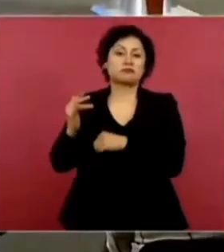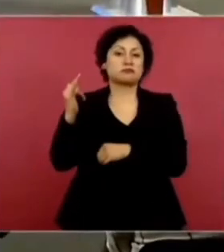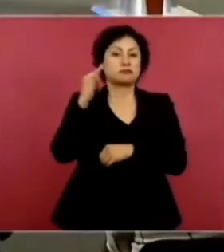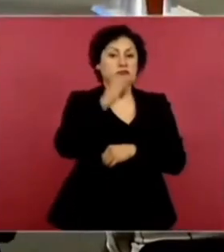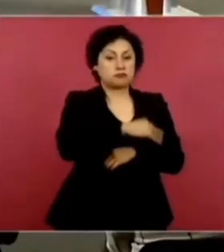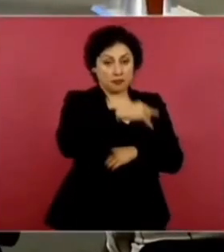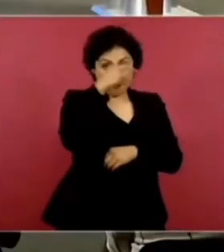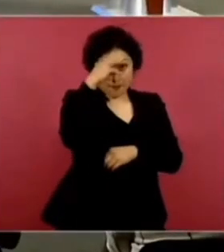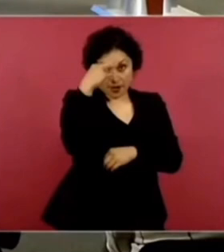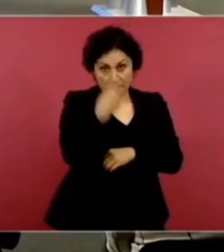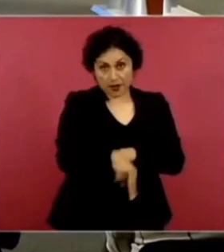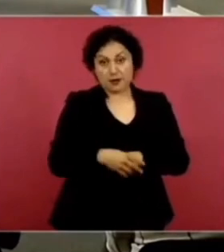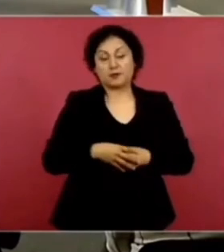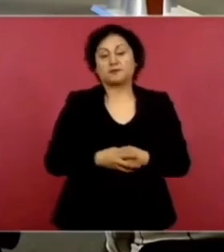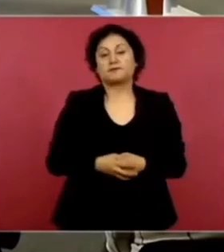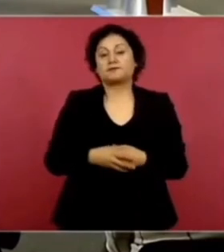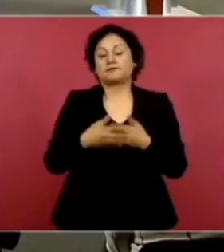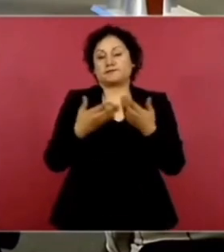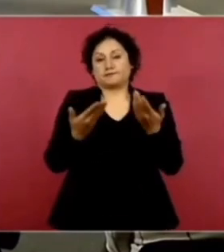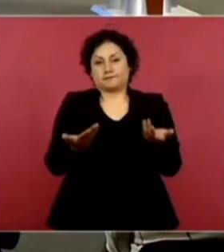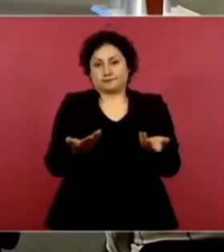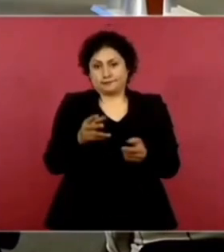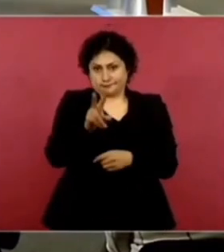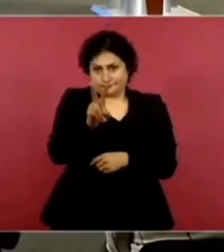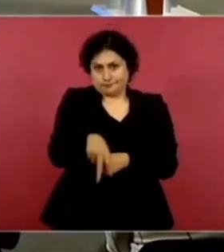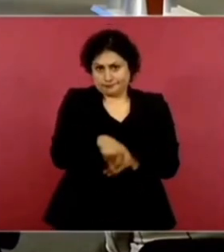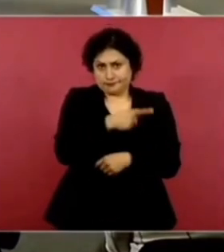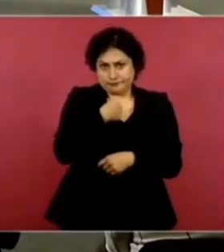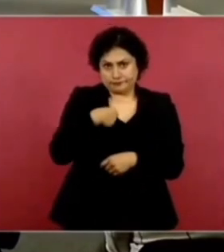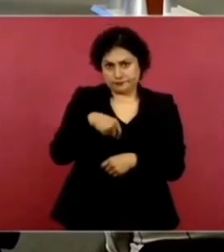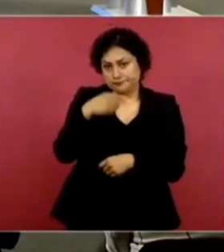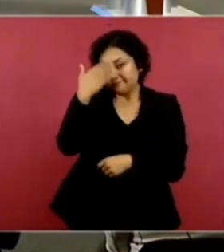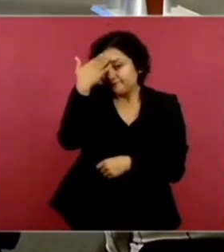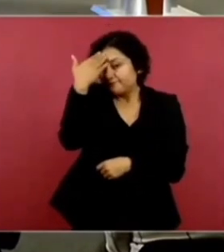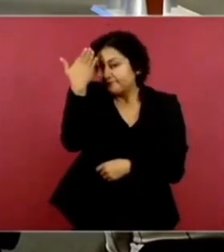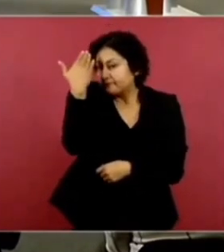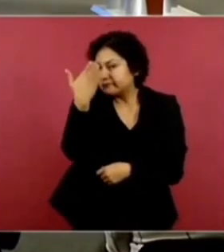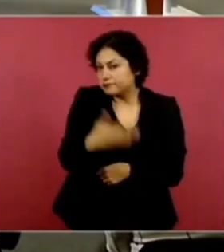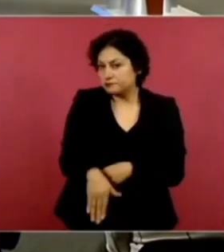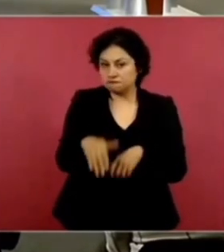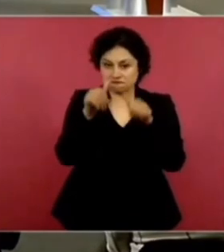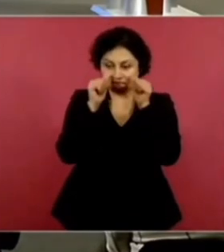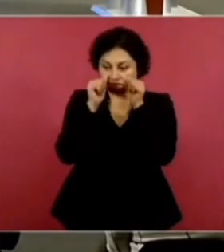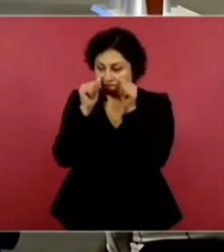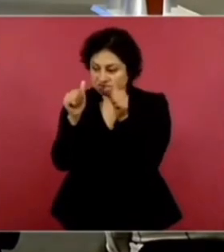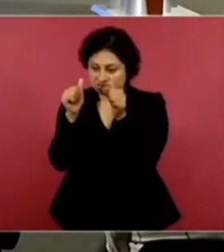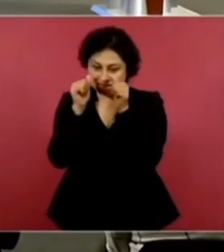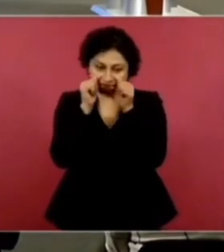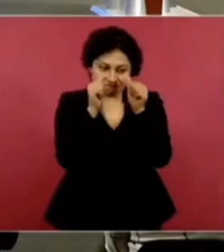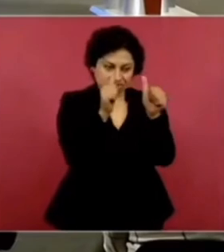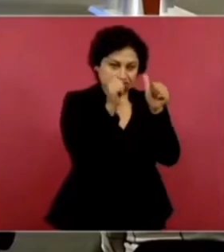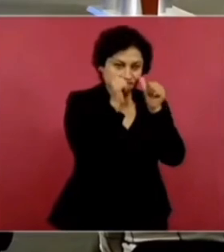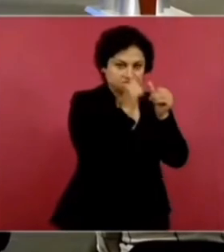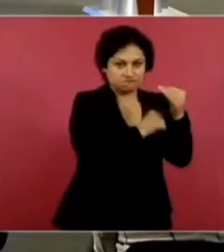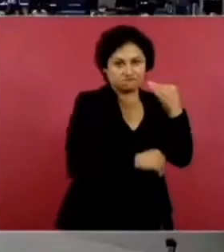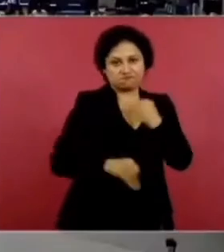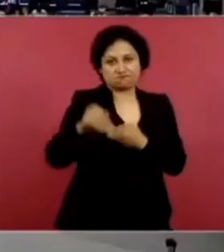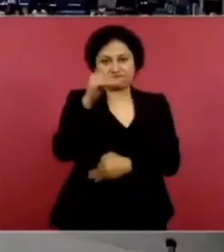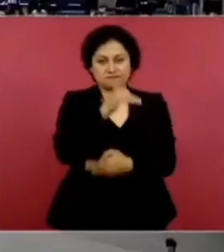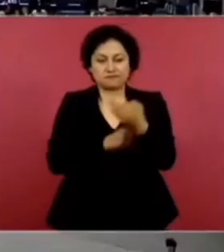Entonces. Estamos pendientes. De todo. Tuvimos un problema.